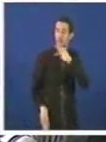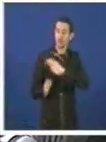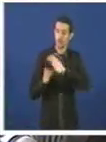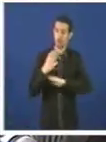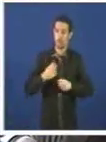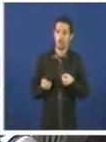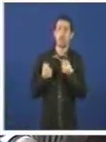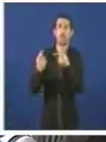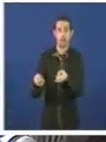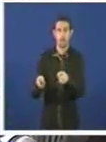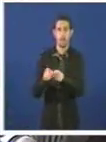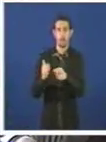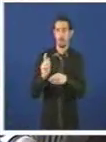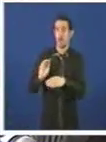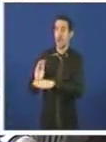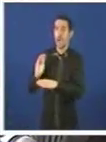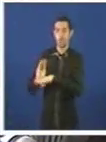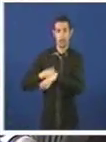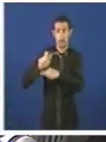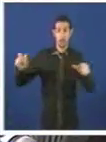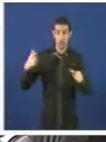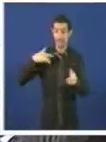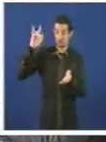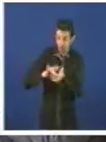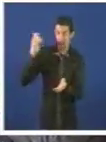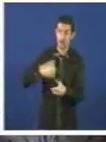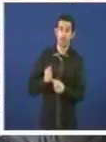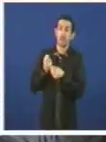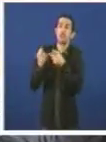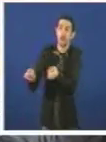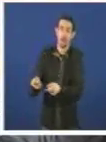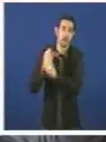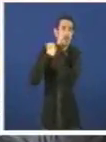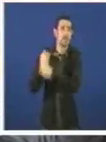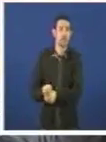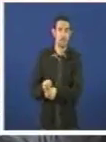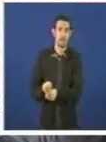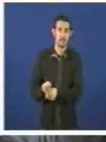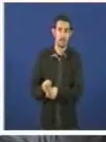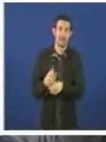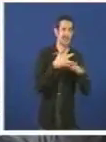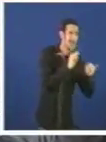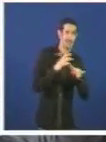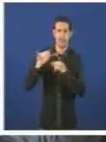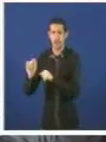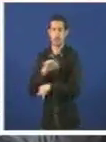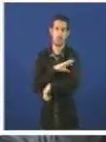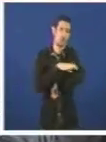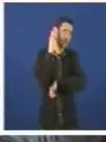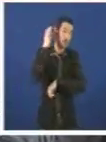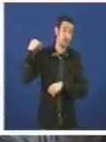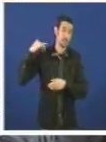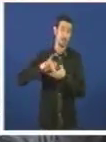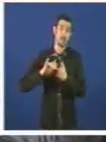as axudas ás persoas que xa reciben. Pois ninguna cousa, nina outra, señora conselleira. No Consello de Ministros do pasado